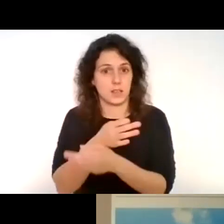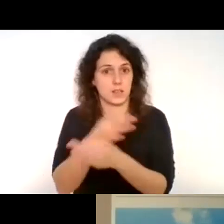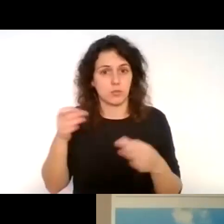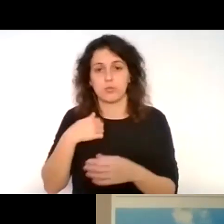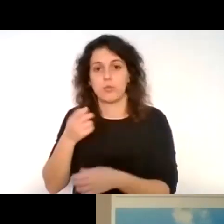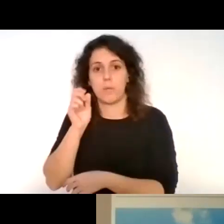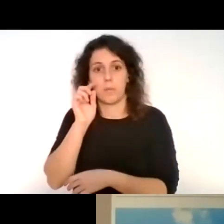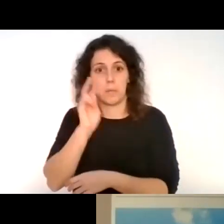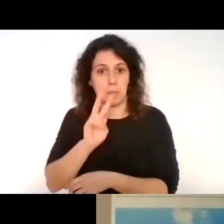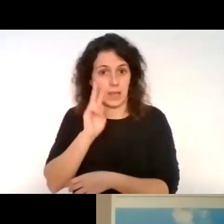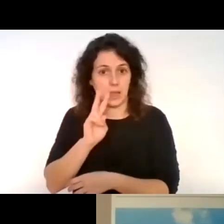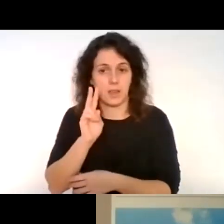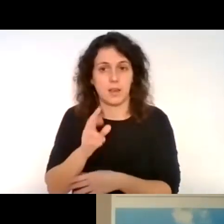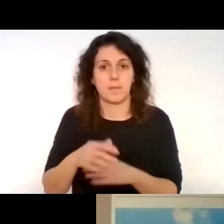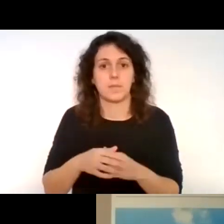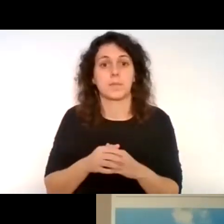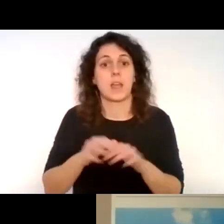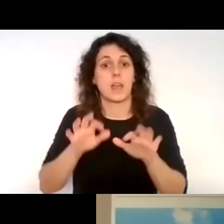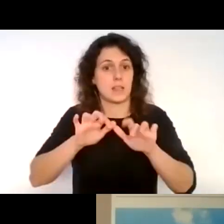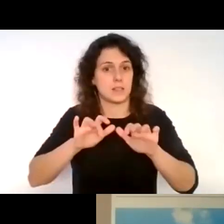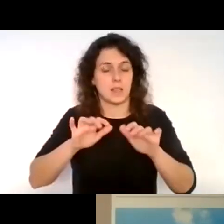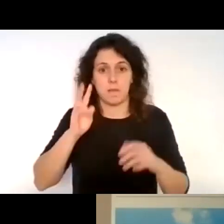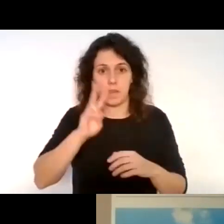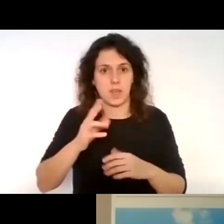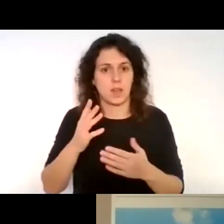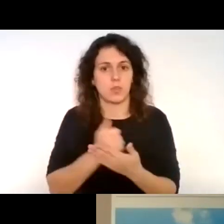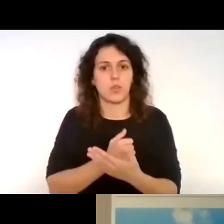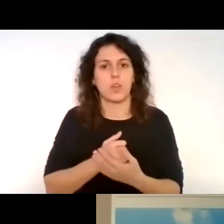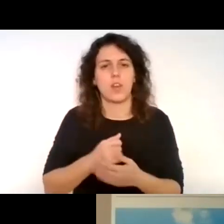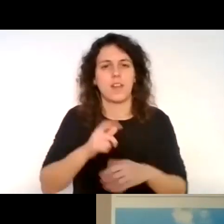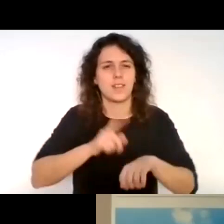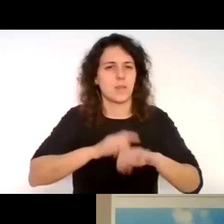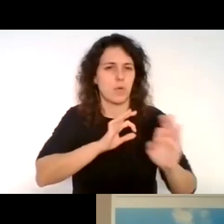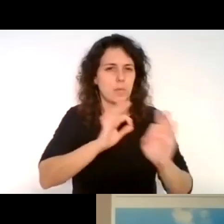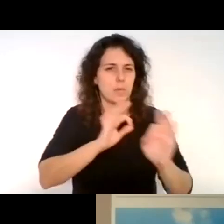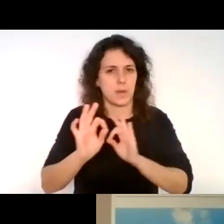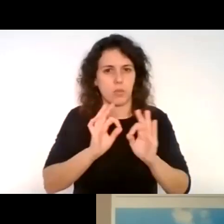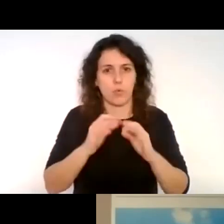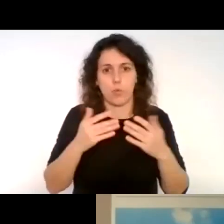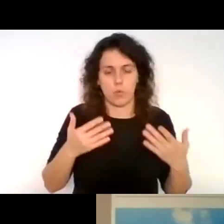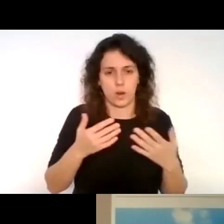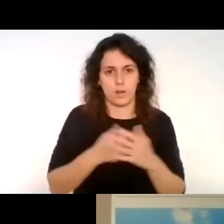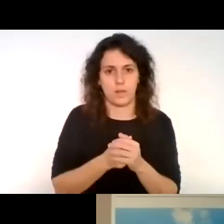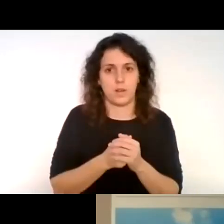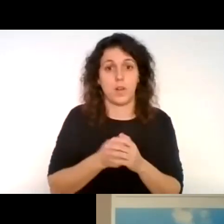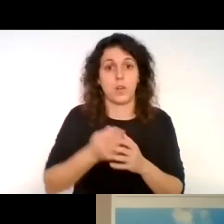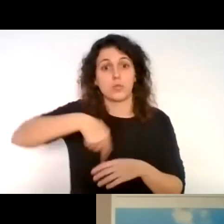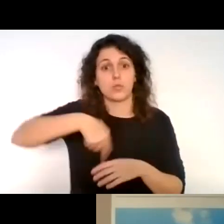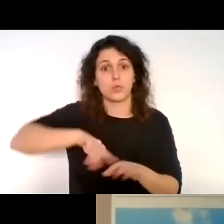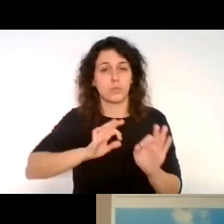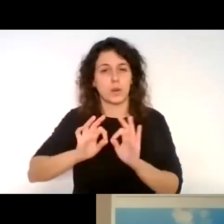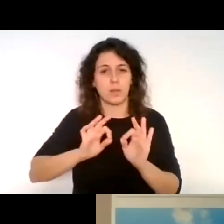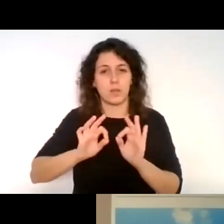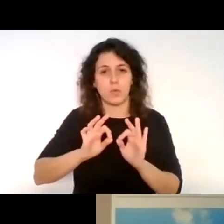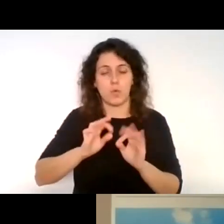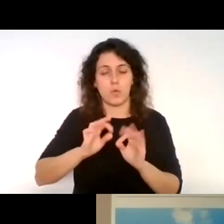consultas, en el chat, cuánto tiempo de preparación. Hemos preparado esa expedición con un año de